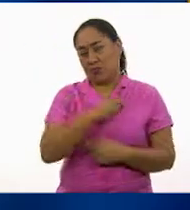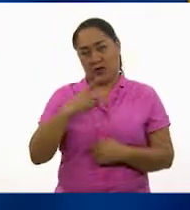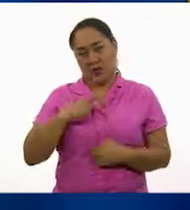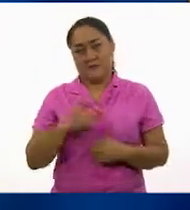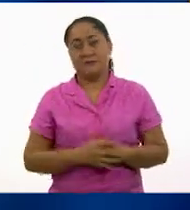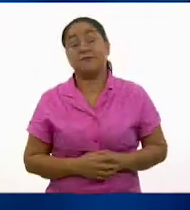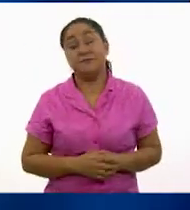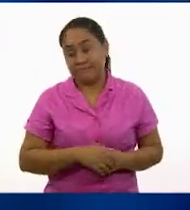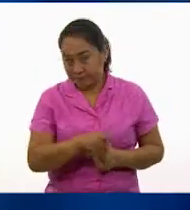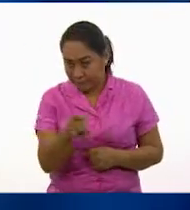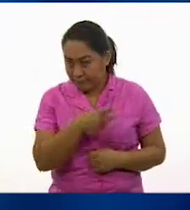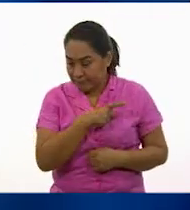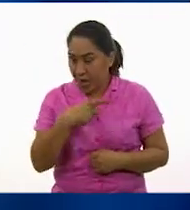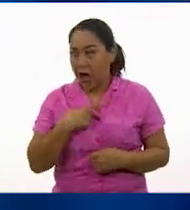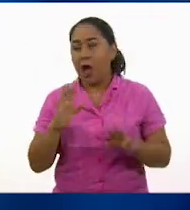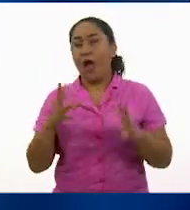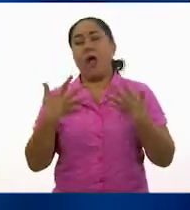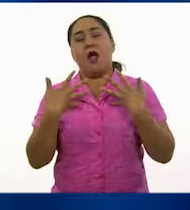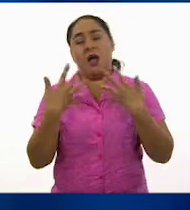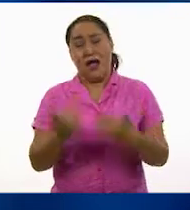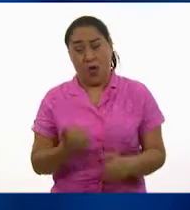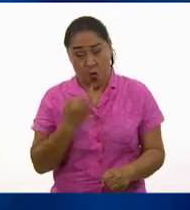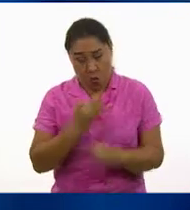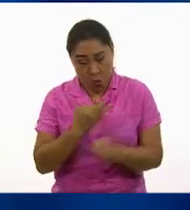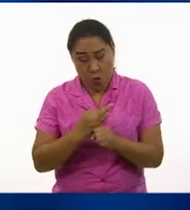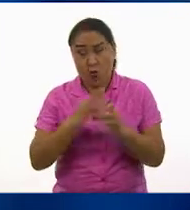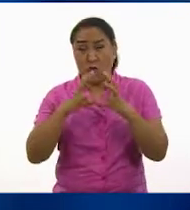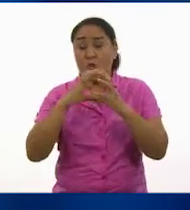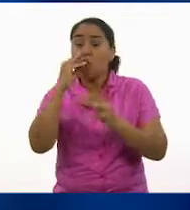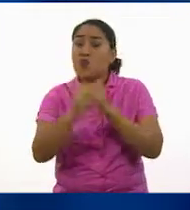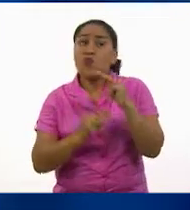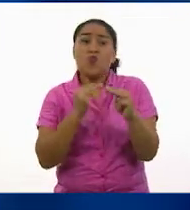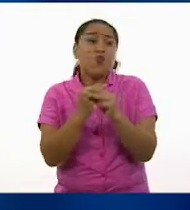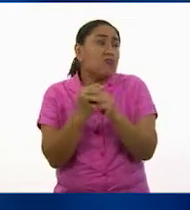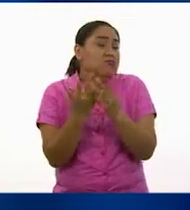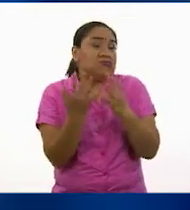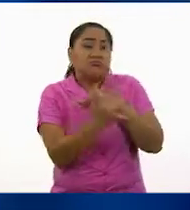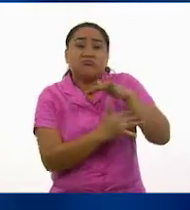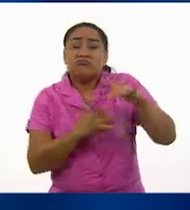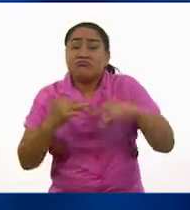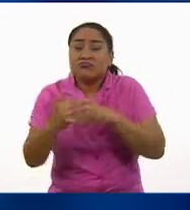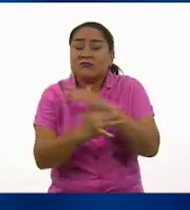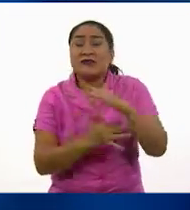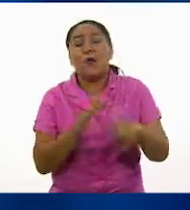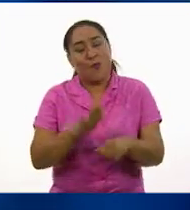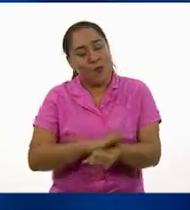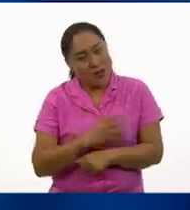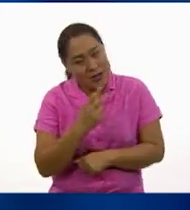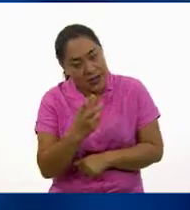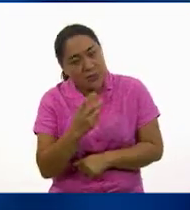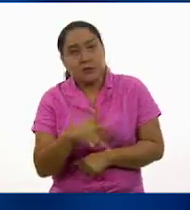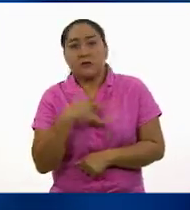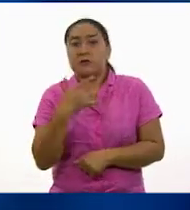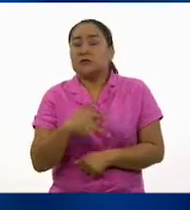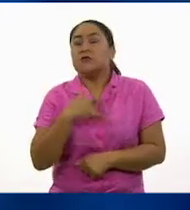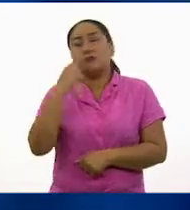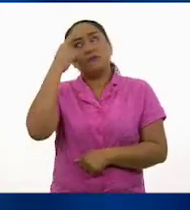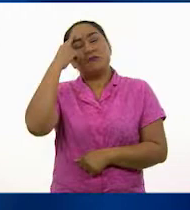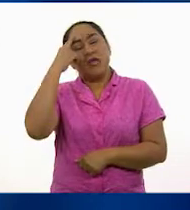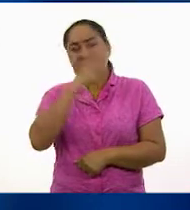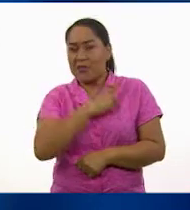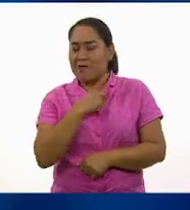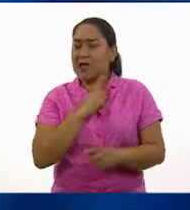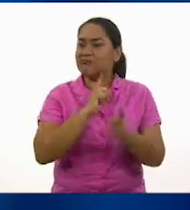Debemos entender que vivimos en un solo mundo independiente y por ello la necesidad de buscar una mejor